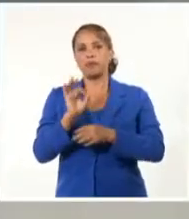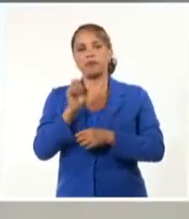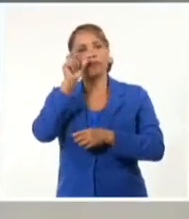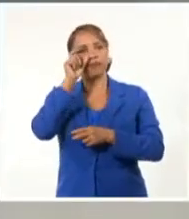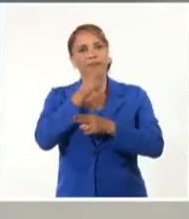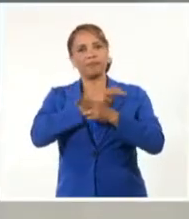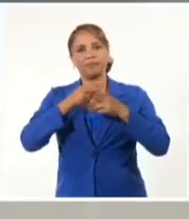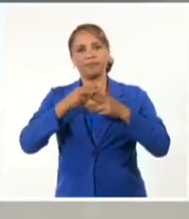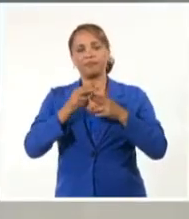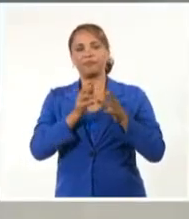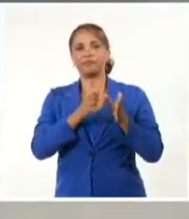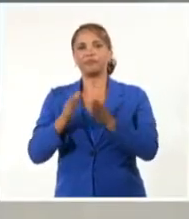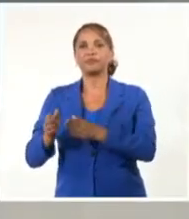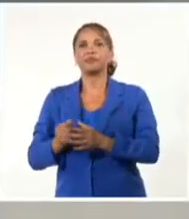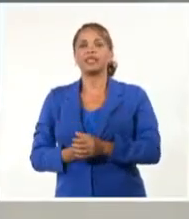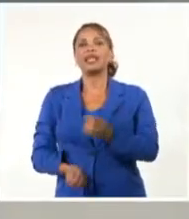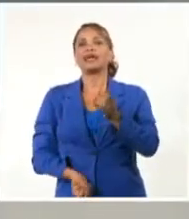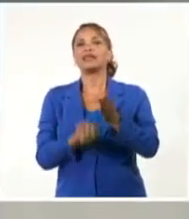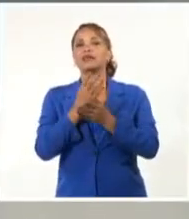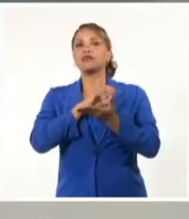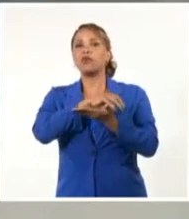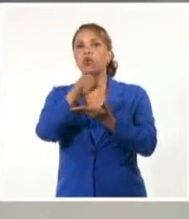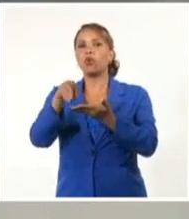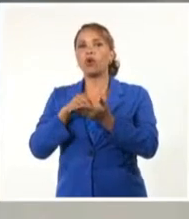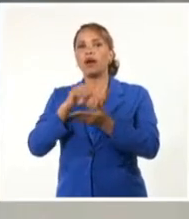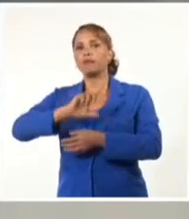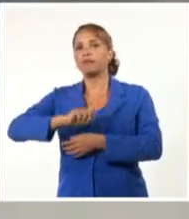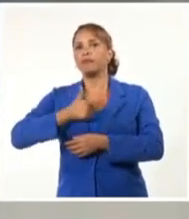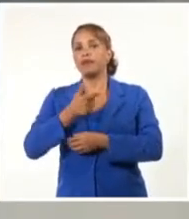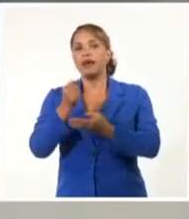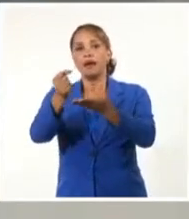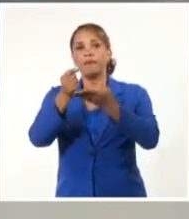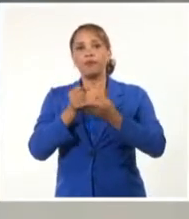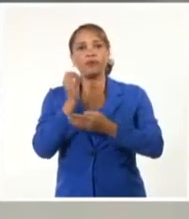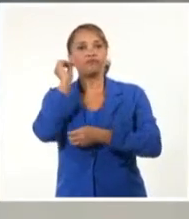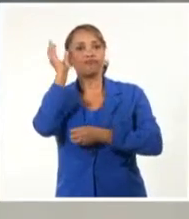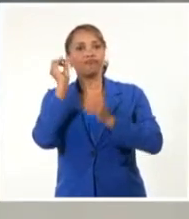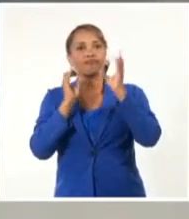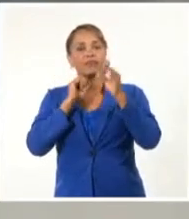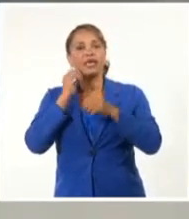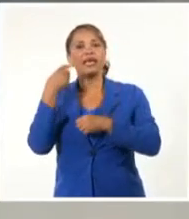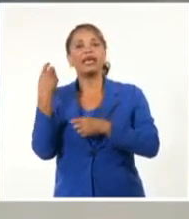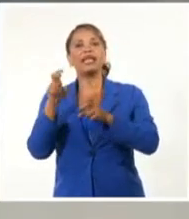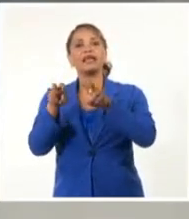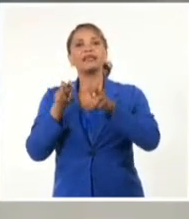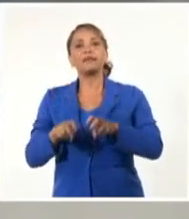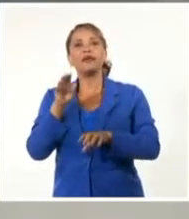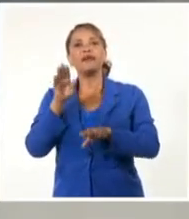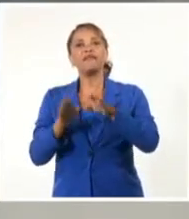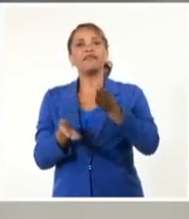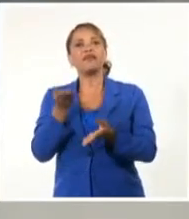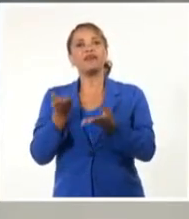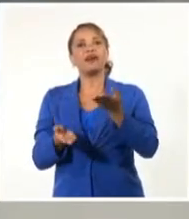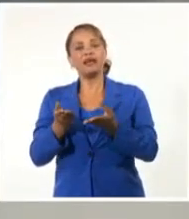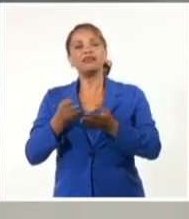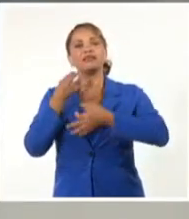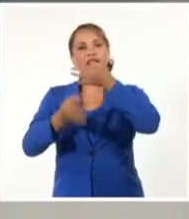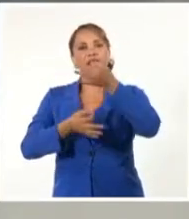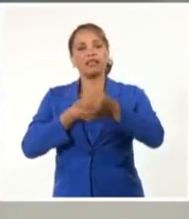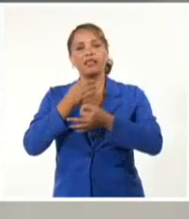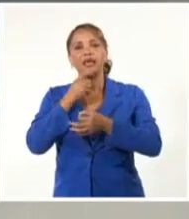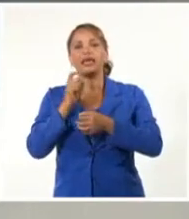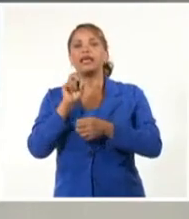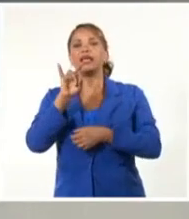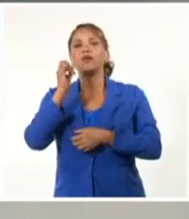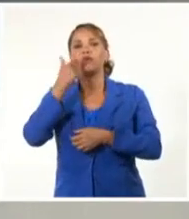Y sobre la creación de espacios artísticos y el apoyo a los creadores, se debatió en la asamblea de balance de la filial de música de la Unión de Escritores